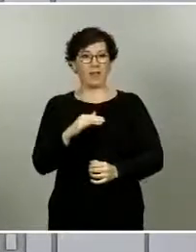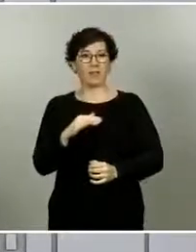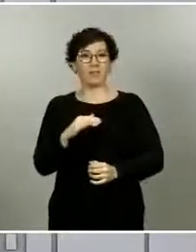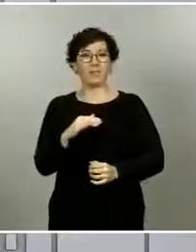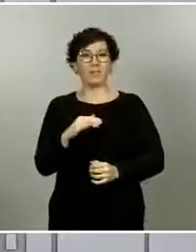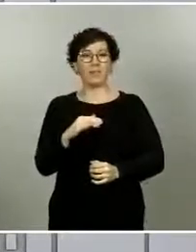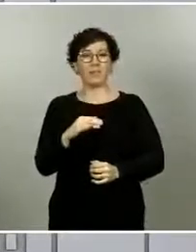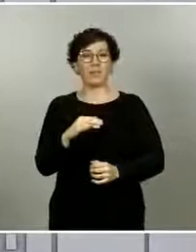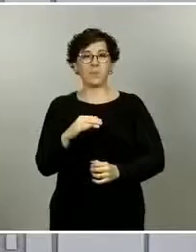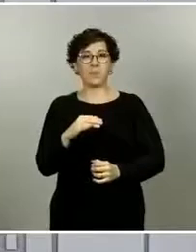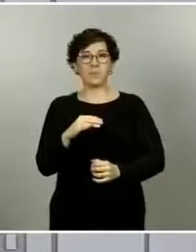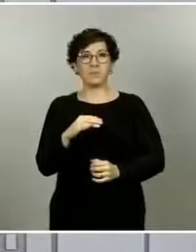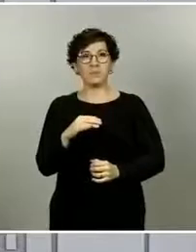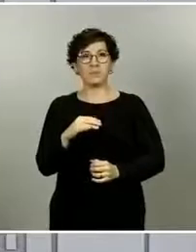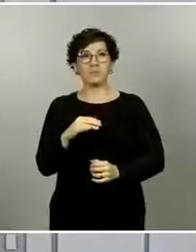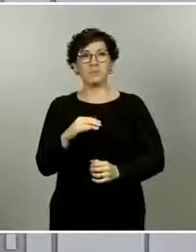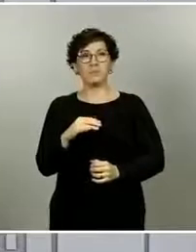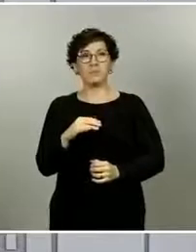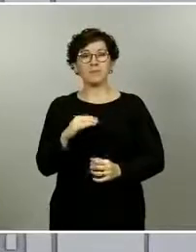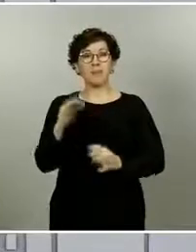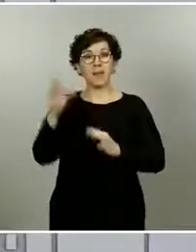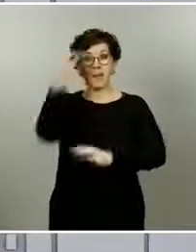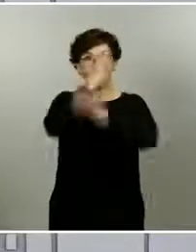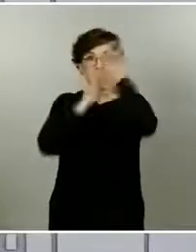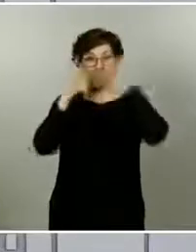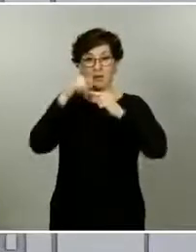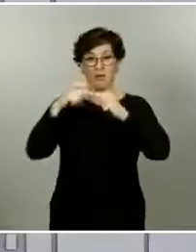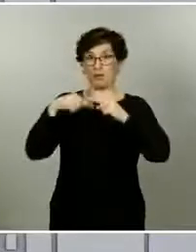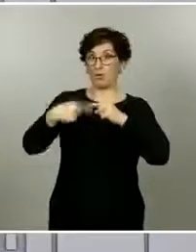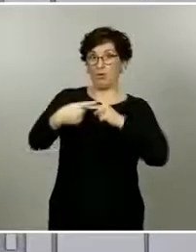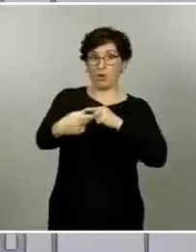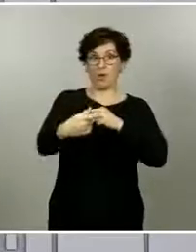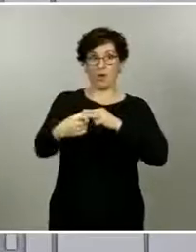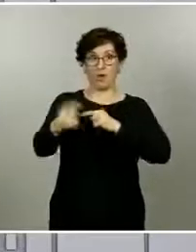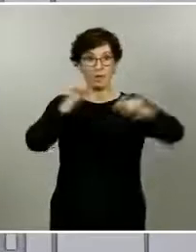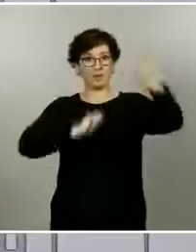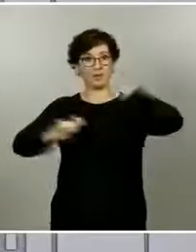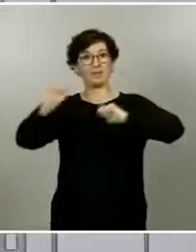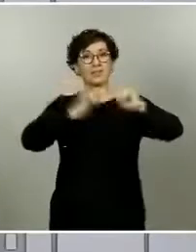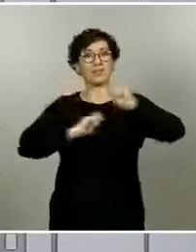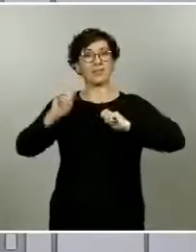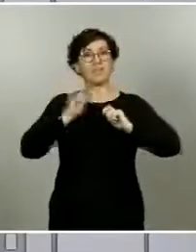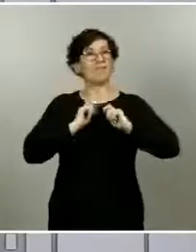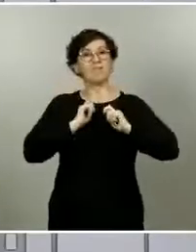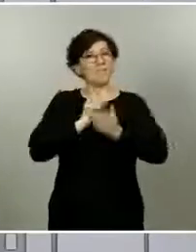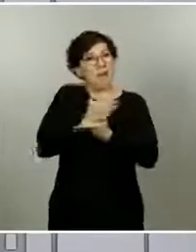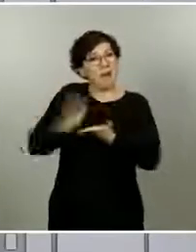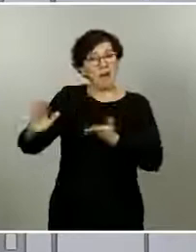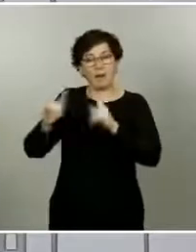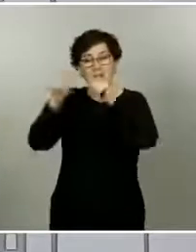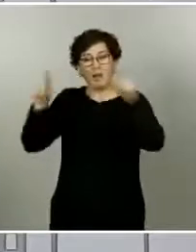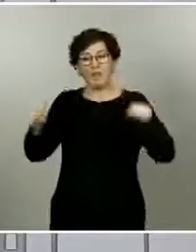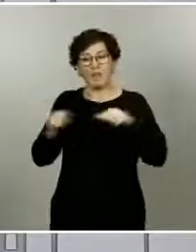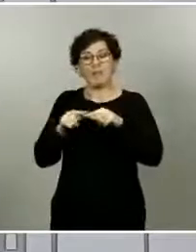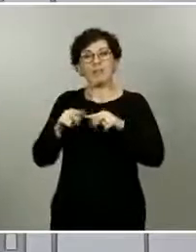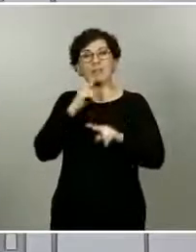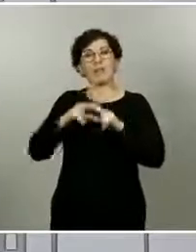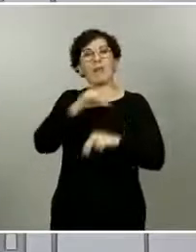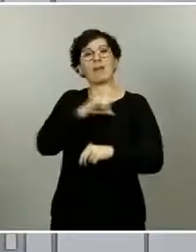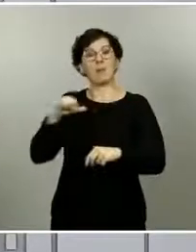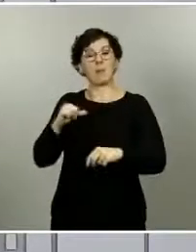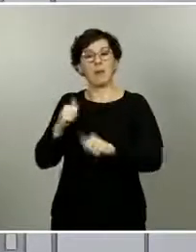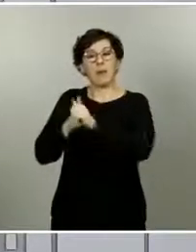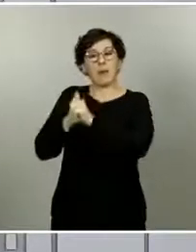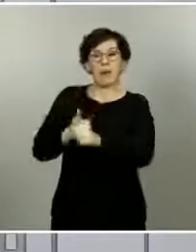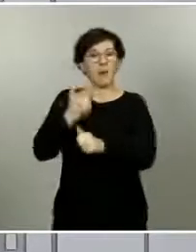vienen esos datos agregados que nos dan diariamente, sino que vienen las fichas individualizadas de vigilancia epidemiológica.